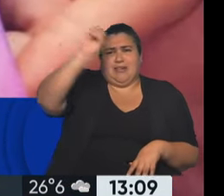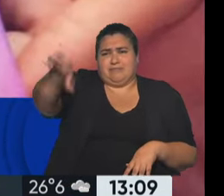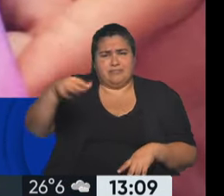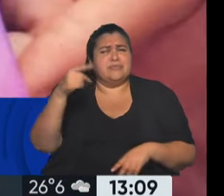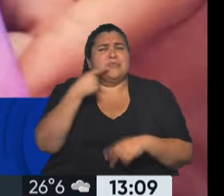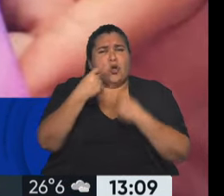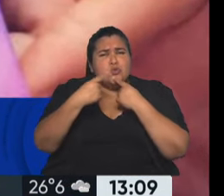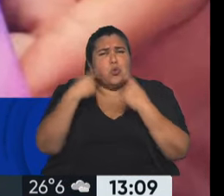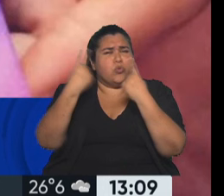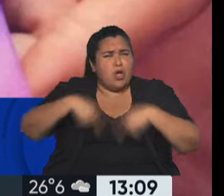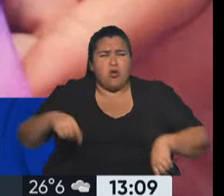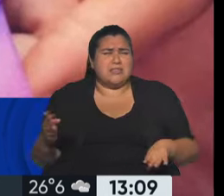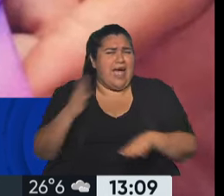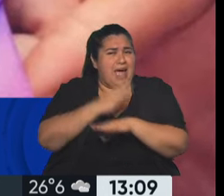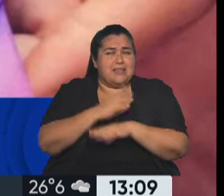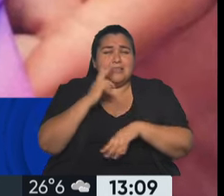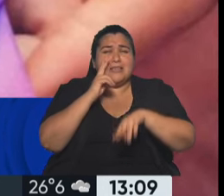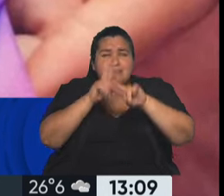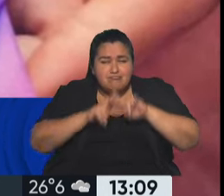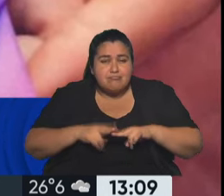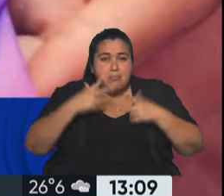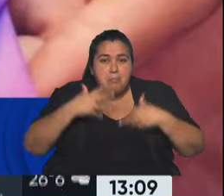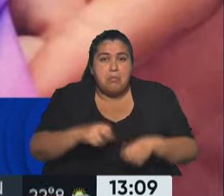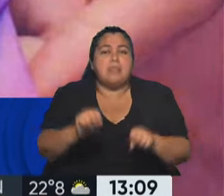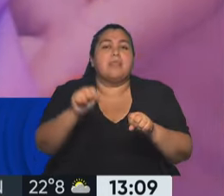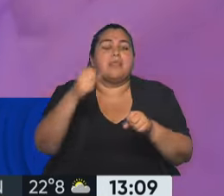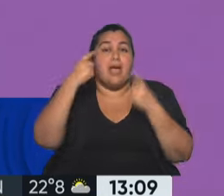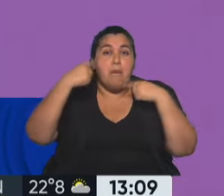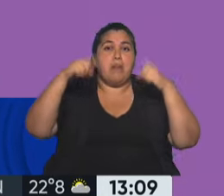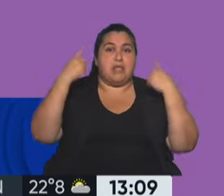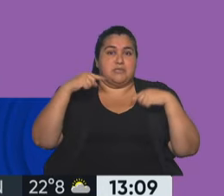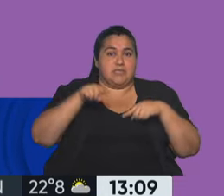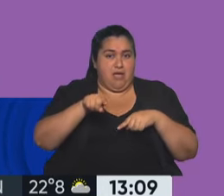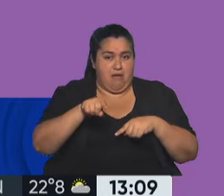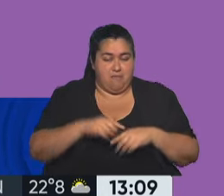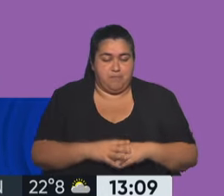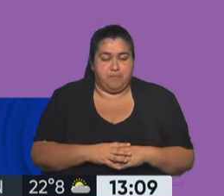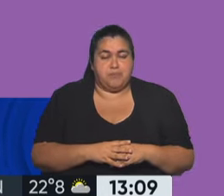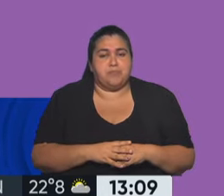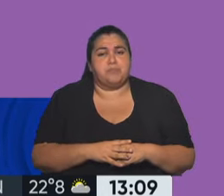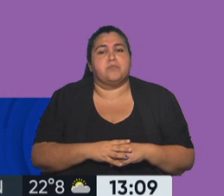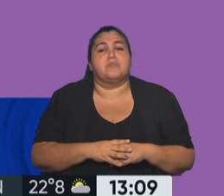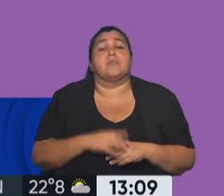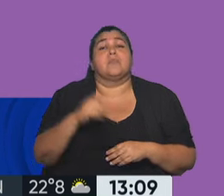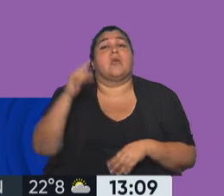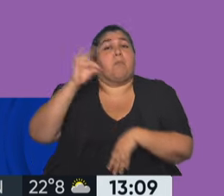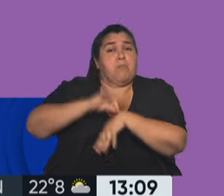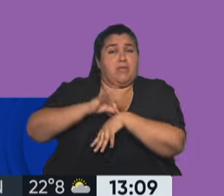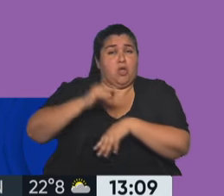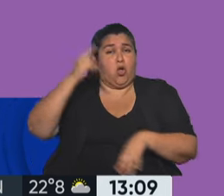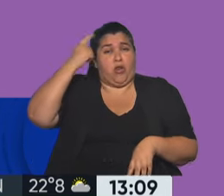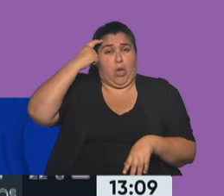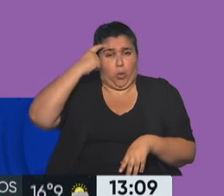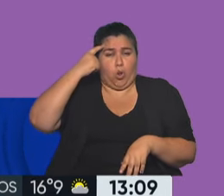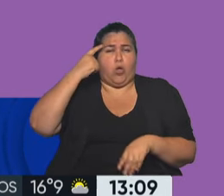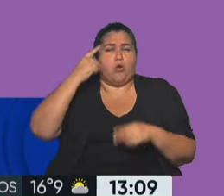consultas previas a diagnosticar que es epilepsia y de ahí en más un neurólogo, después de haber